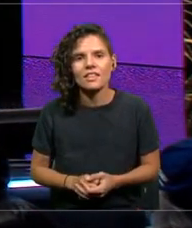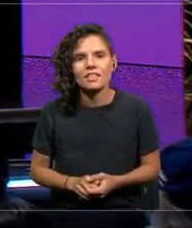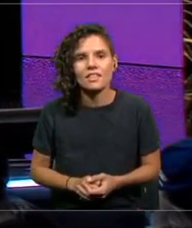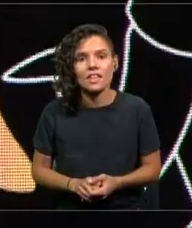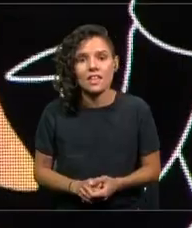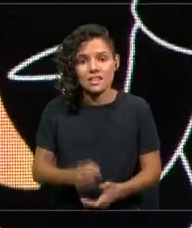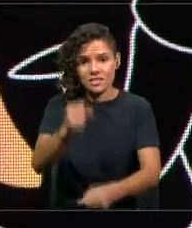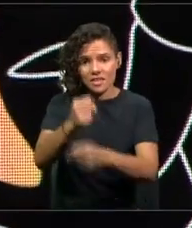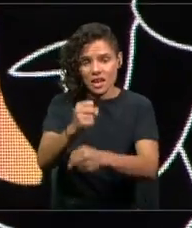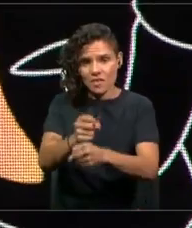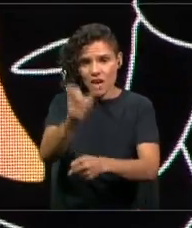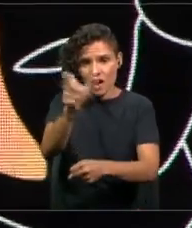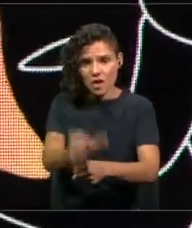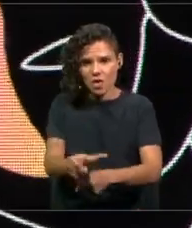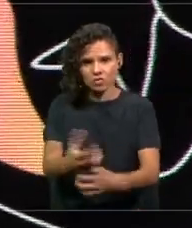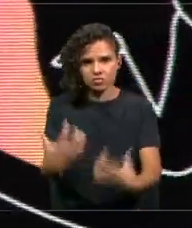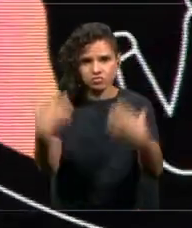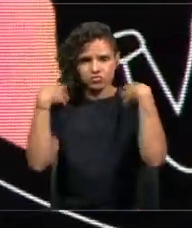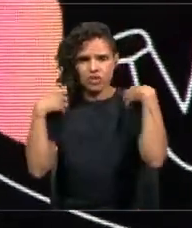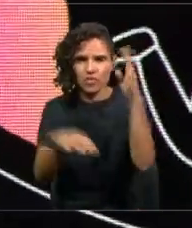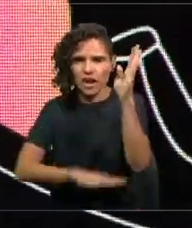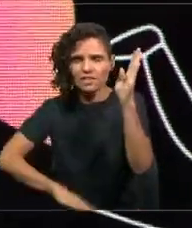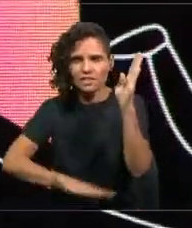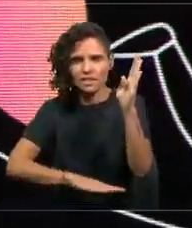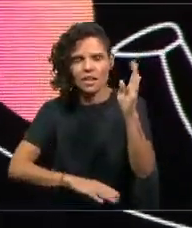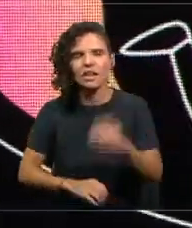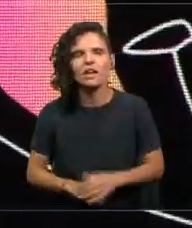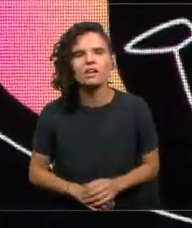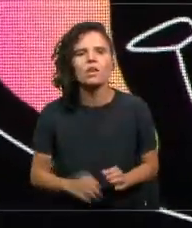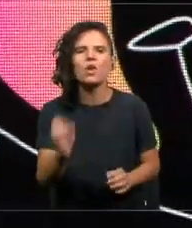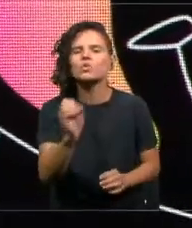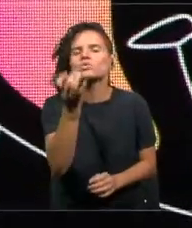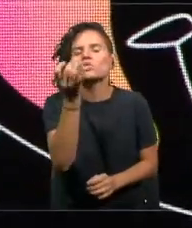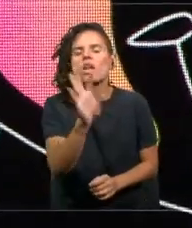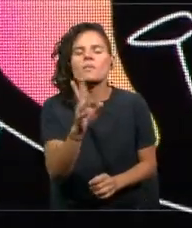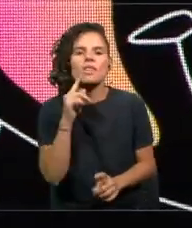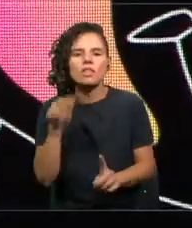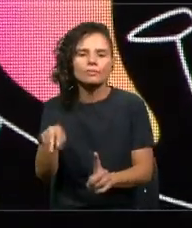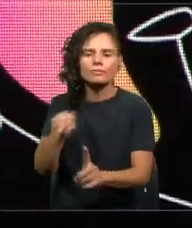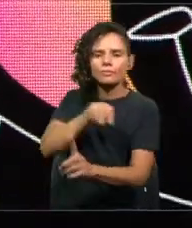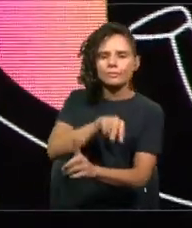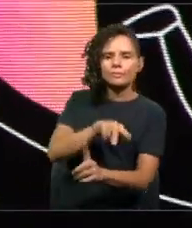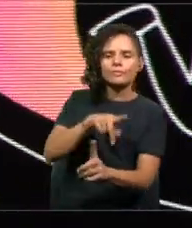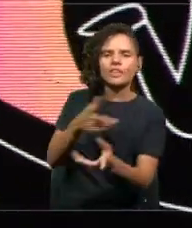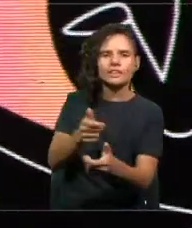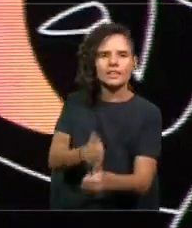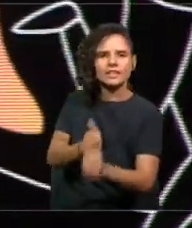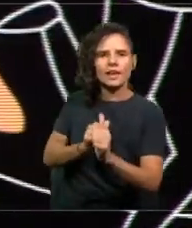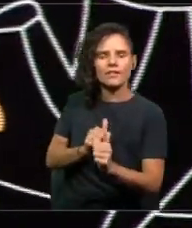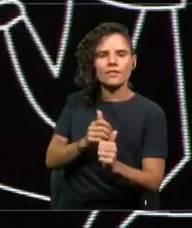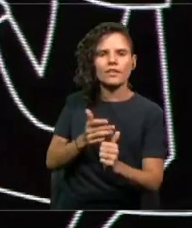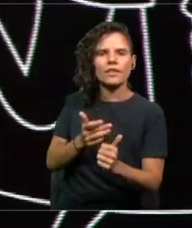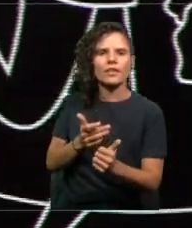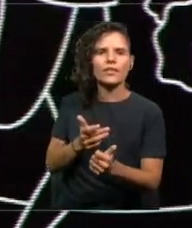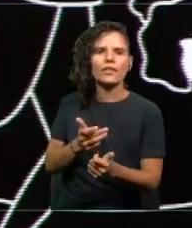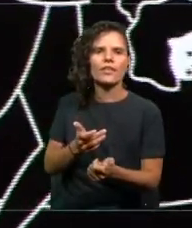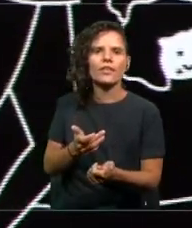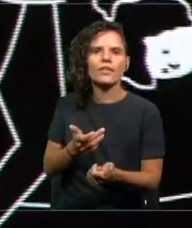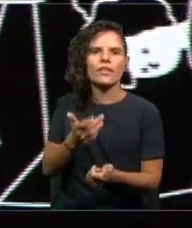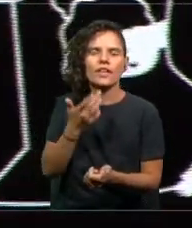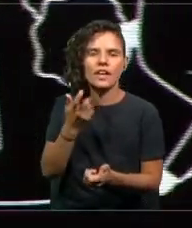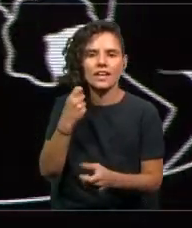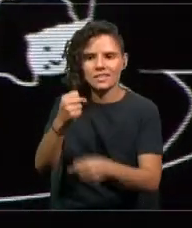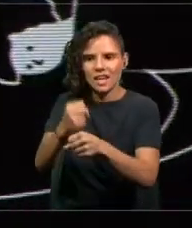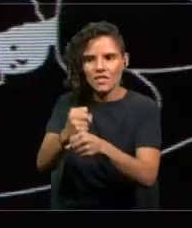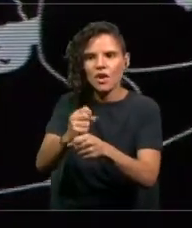del trabajo? ¿O nos vamos a comprometer de manera ciega y enamorada con el desafío solo de que va a cambiar